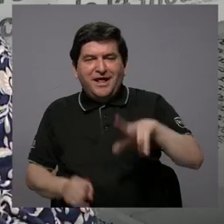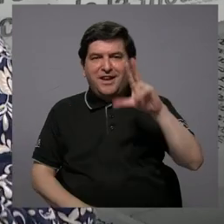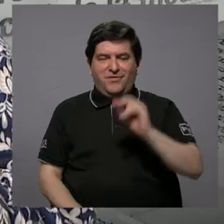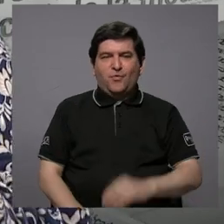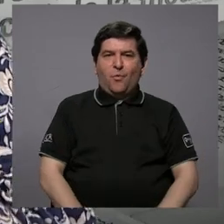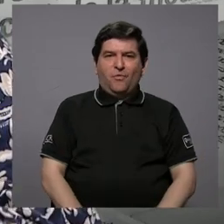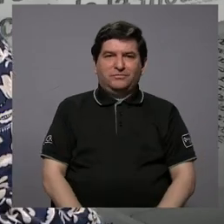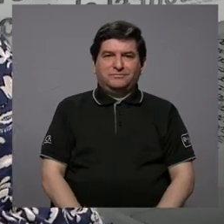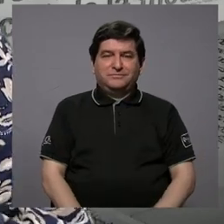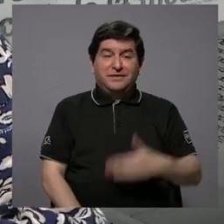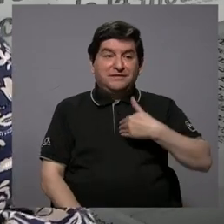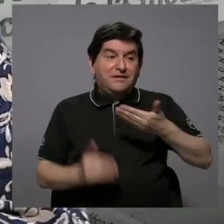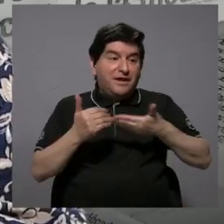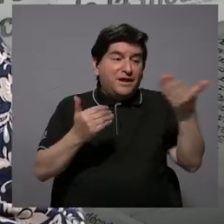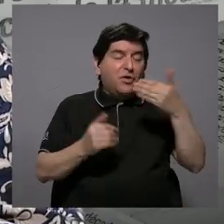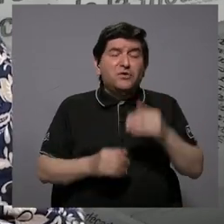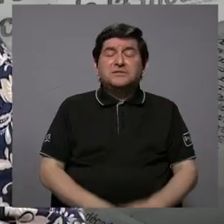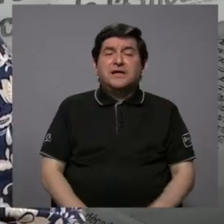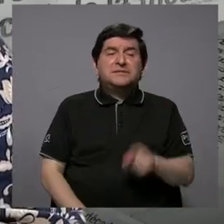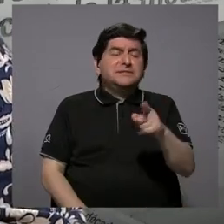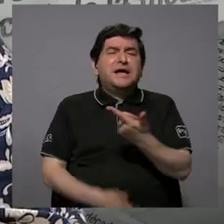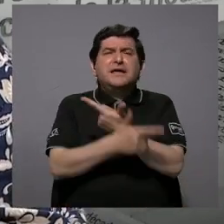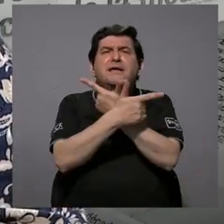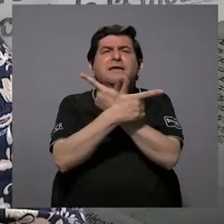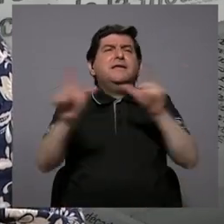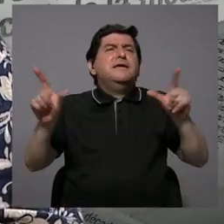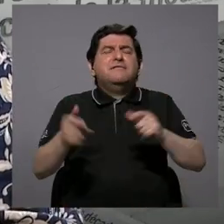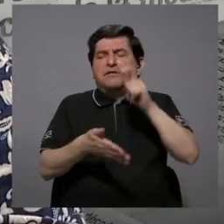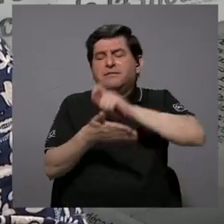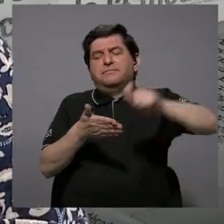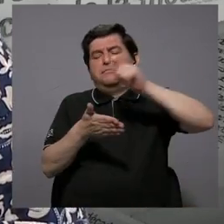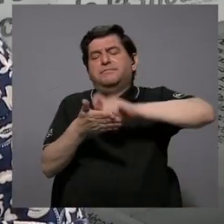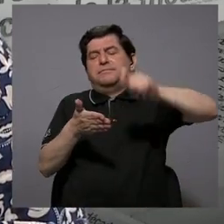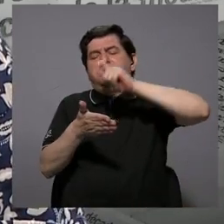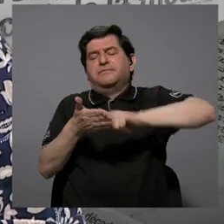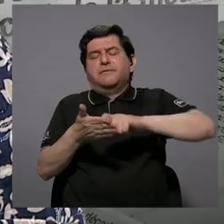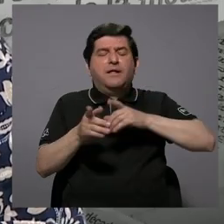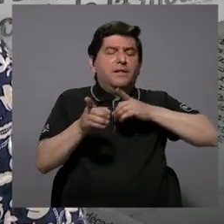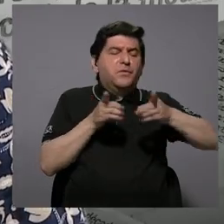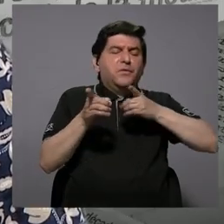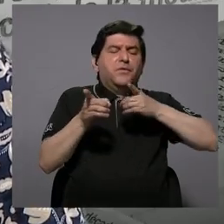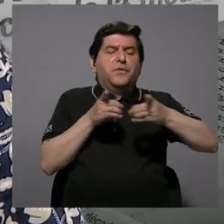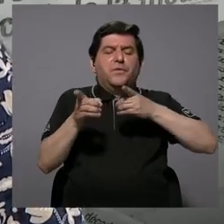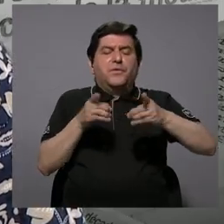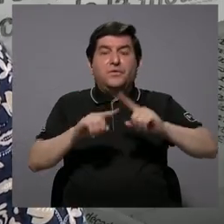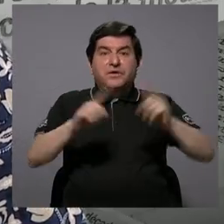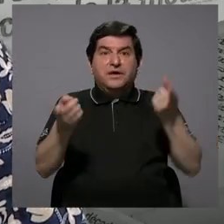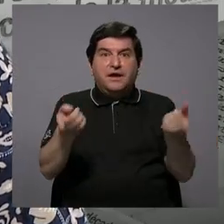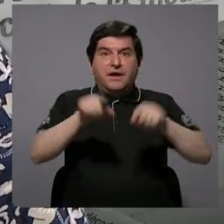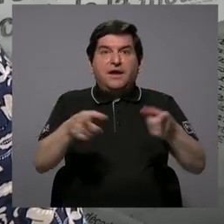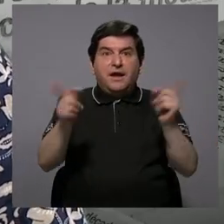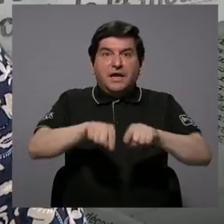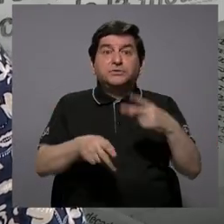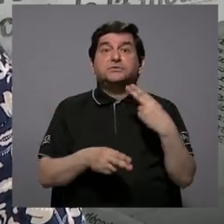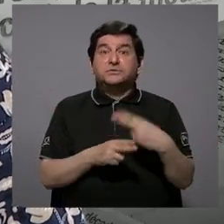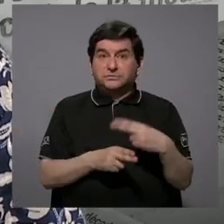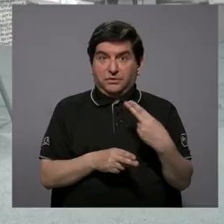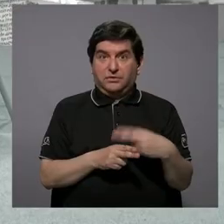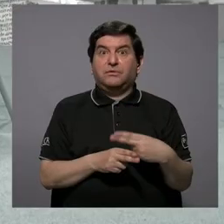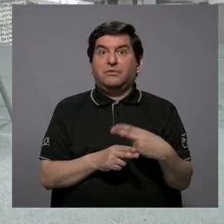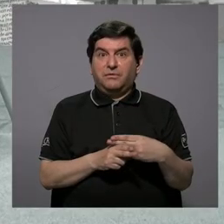Son cosas muy espontáneas que él fue escribiendo. Y ahí describe muchísimos hechos y nombres.